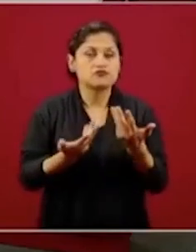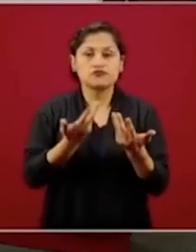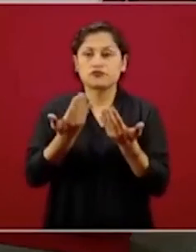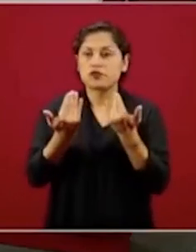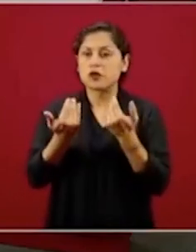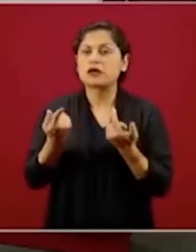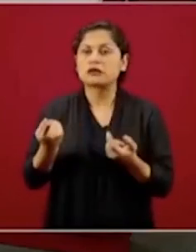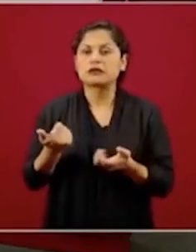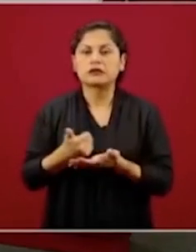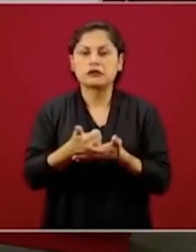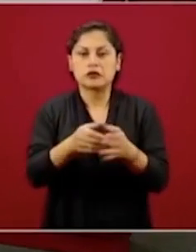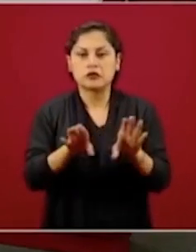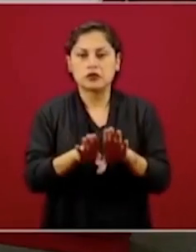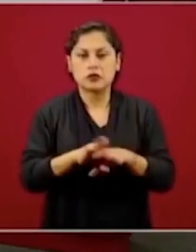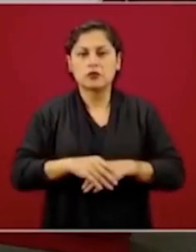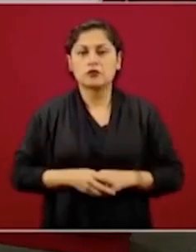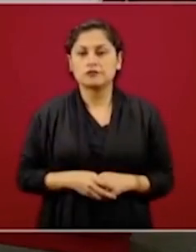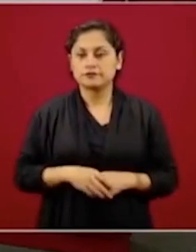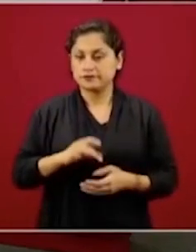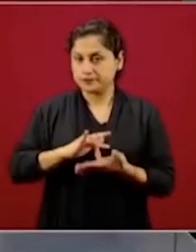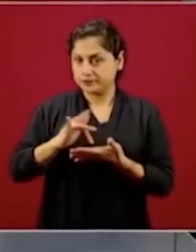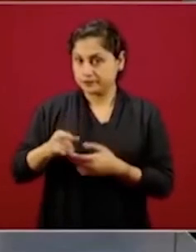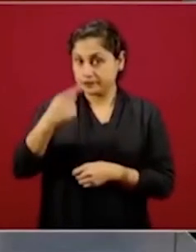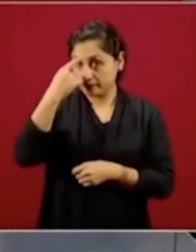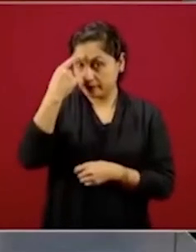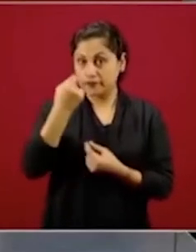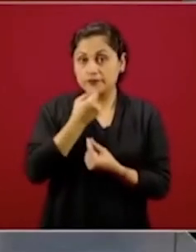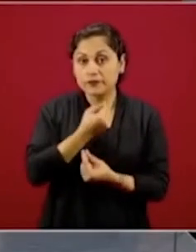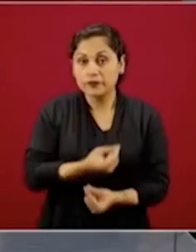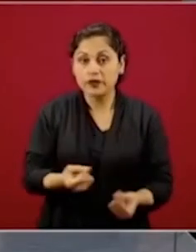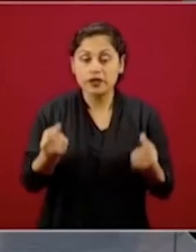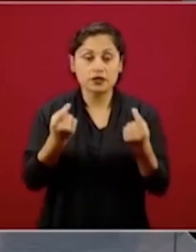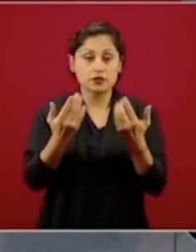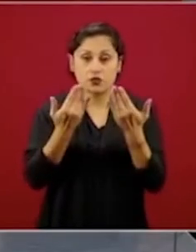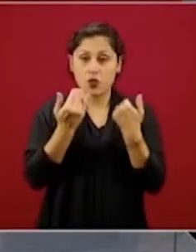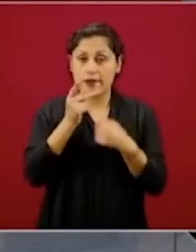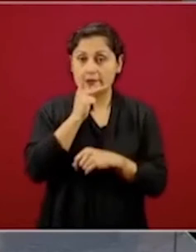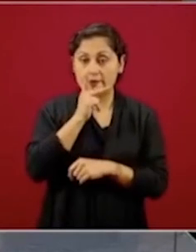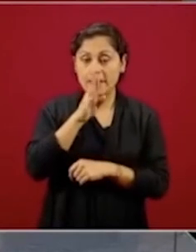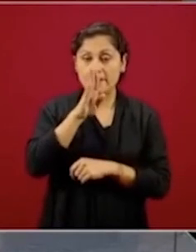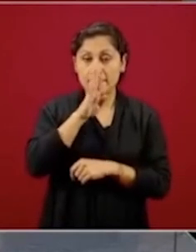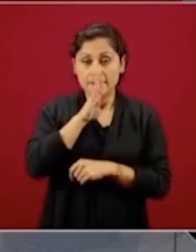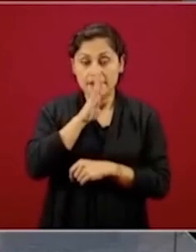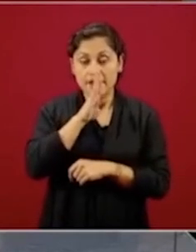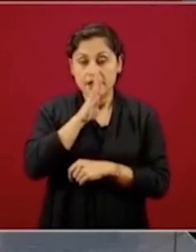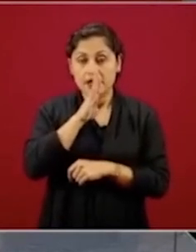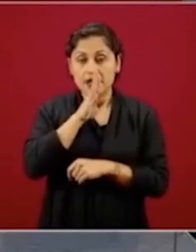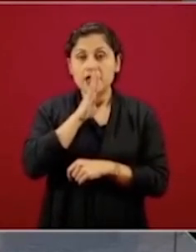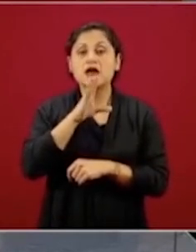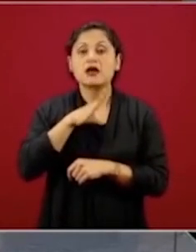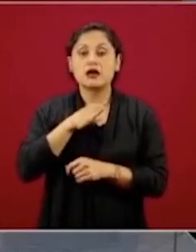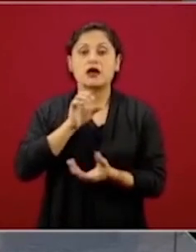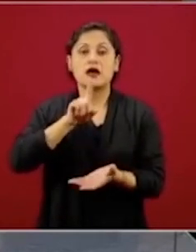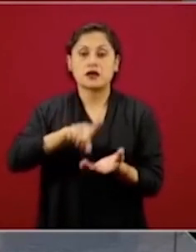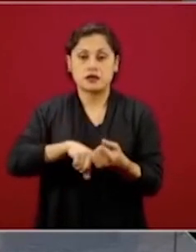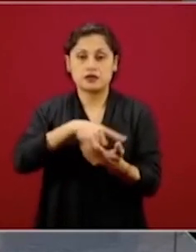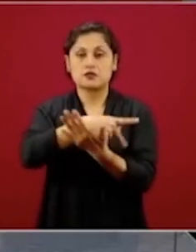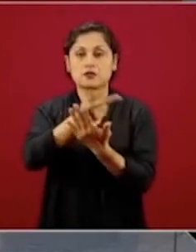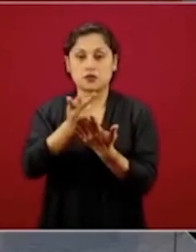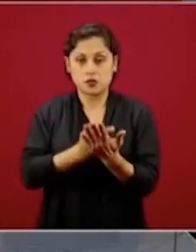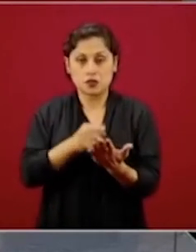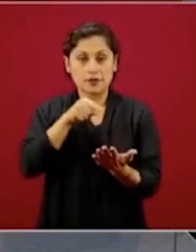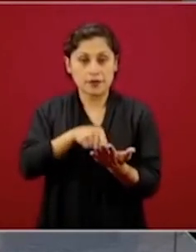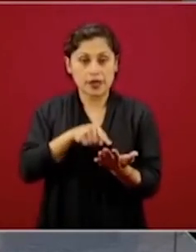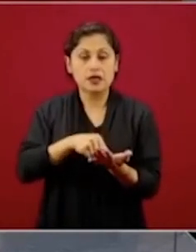Para ellos tenemos un programa, en el caso de los niños en orfandad, un programa que les da un apoyo